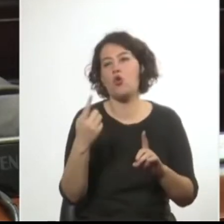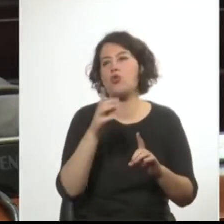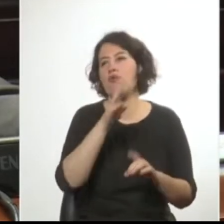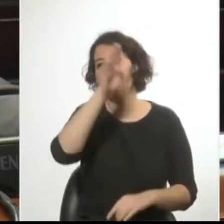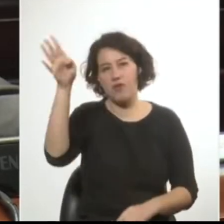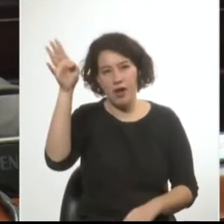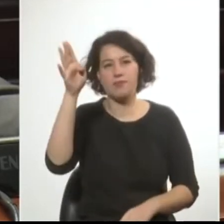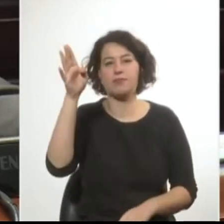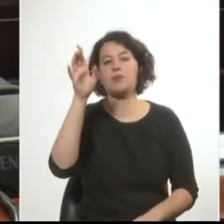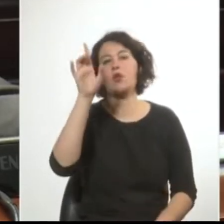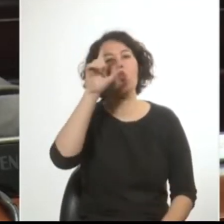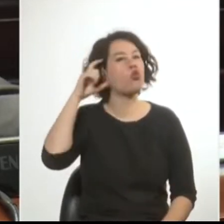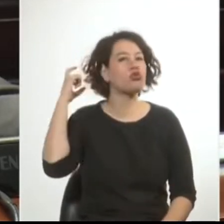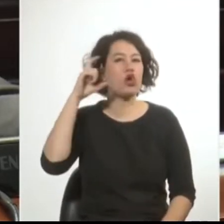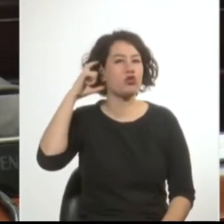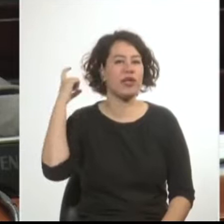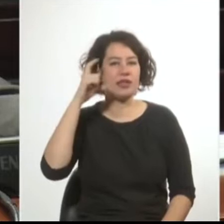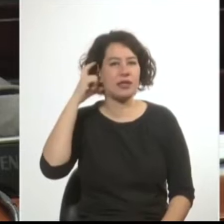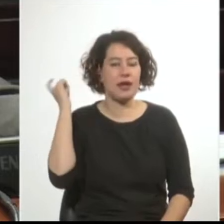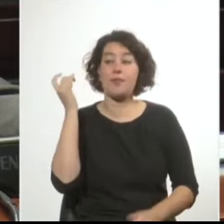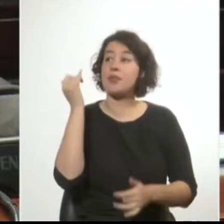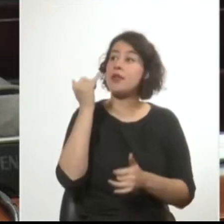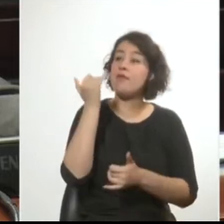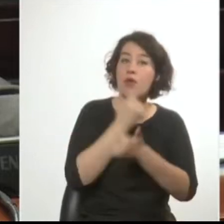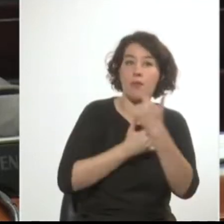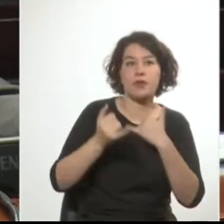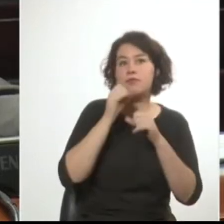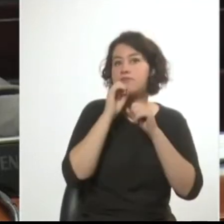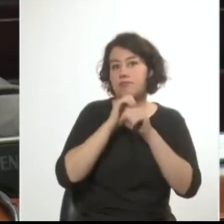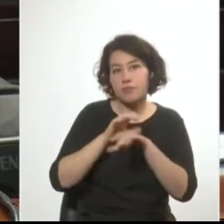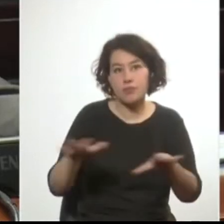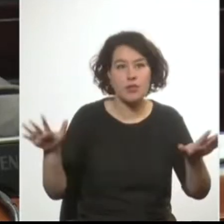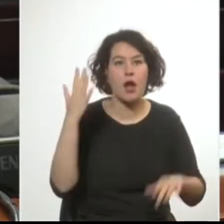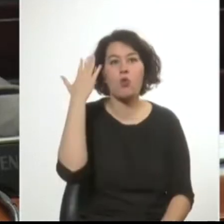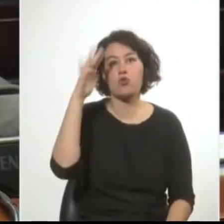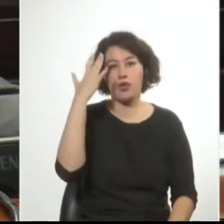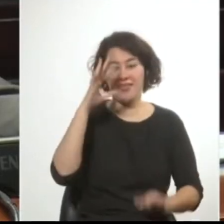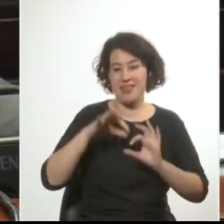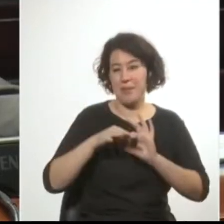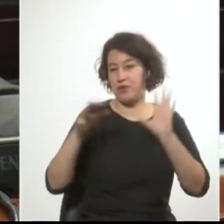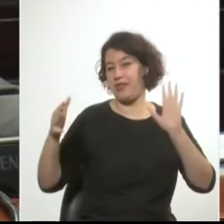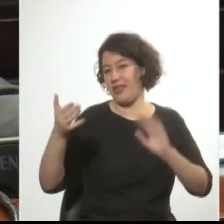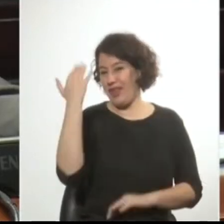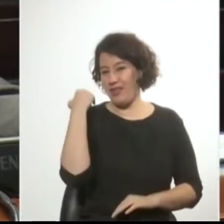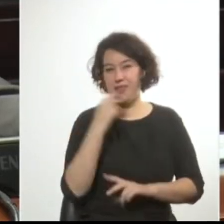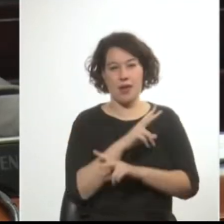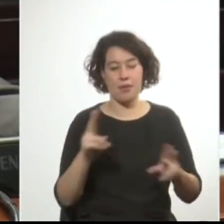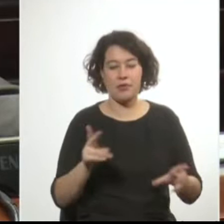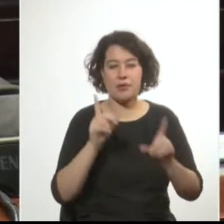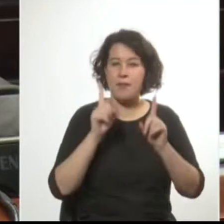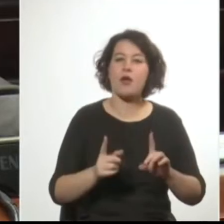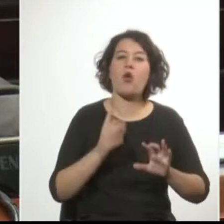en la Unión Soviética. Información esta no sólo divulgada por las autoridades democráticas de la época, sino también